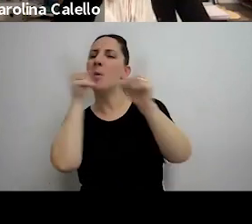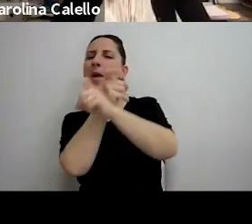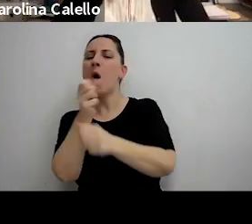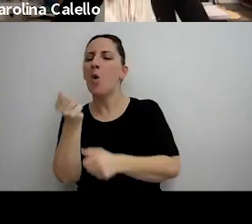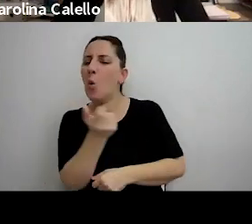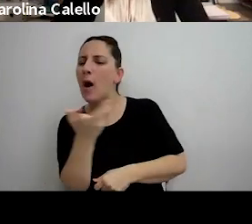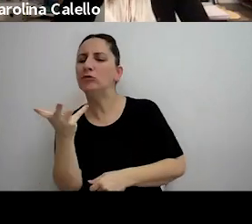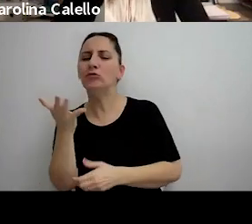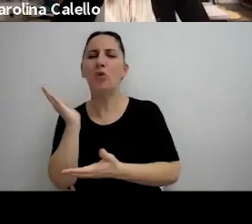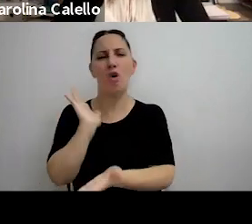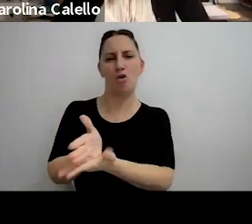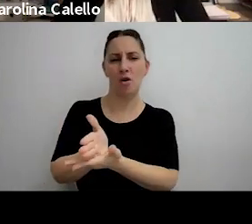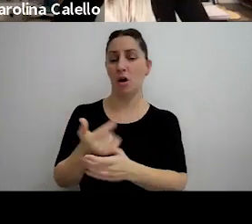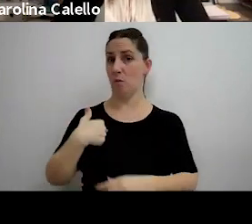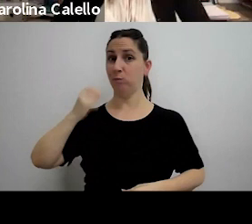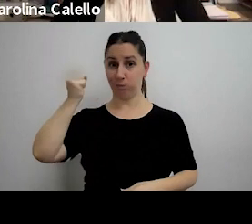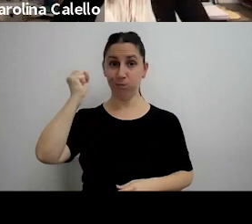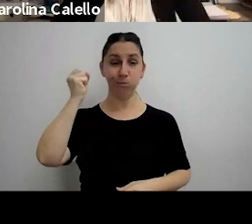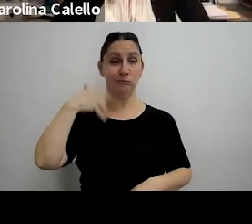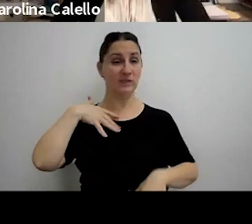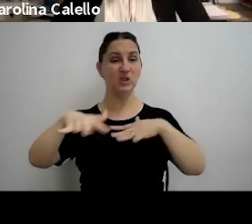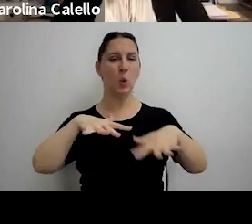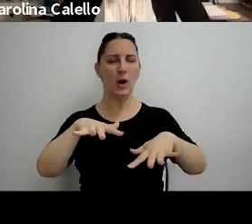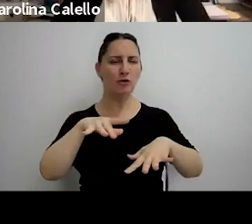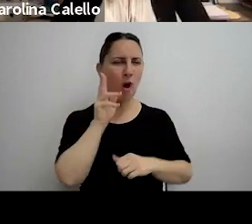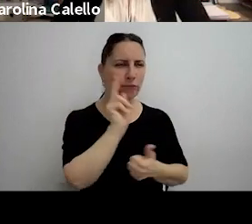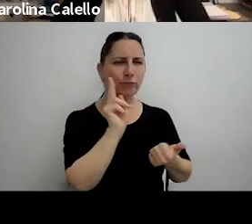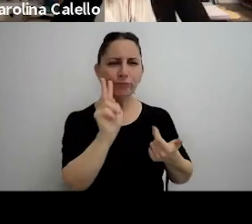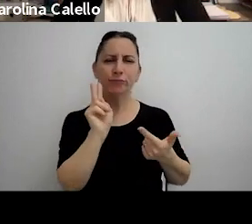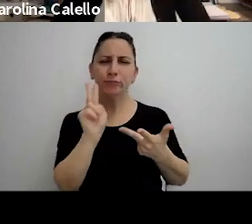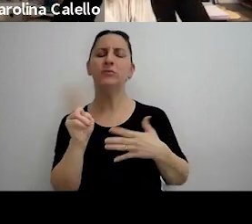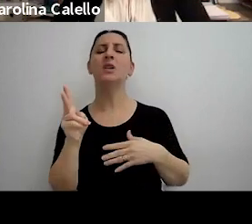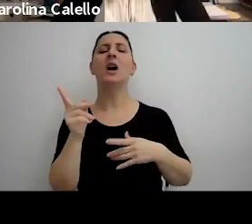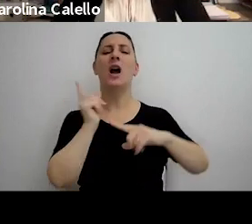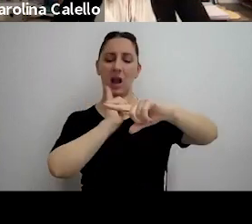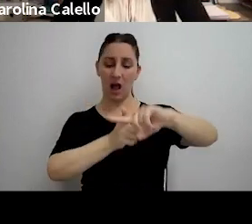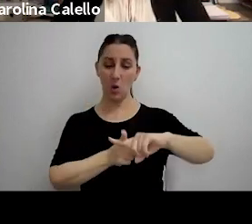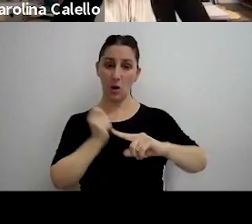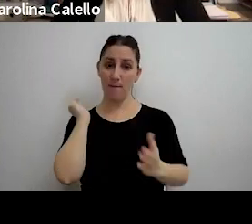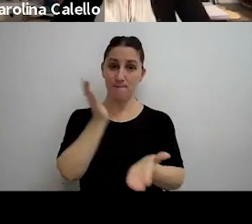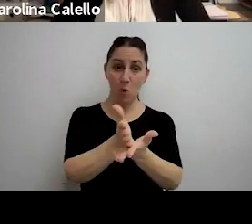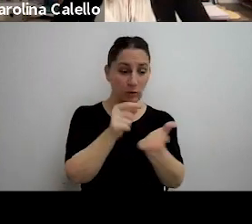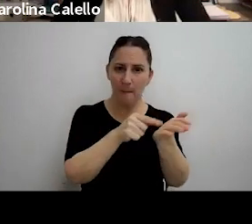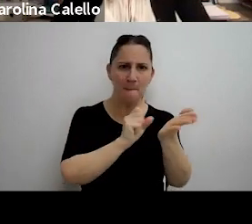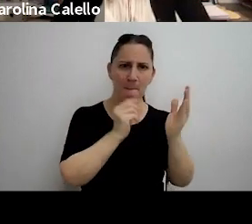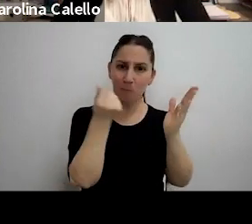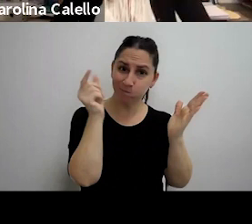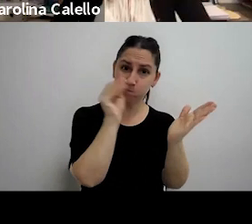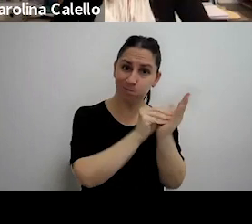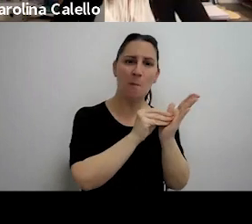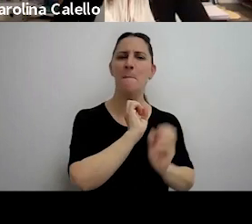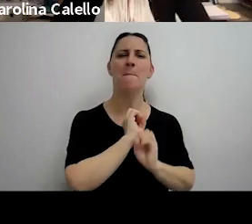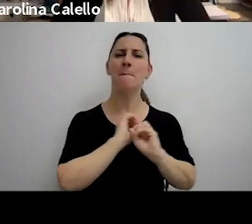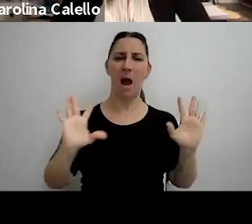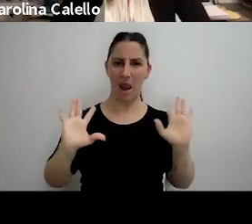de la multa a me ha pasado personalmente de tener casos en que la base de cálculo de la multa estaba equivocada que no no